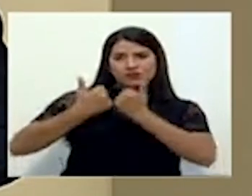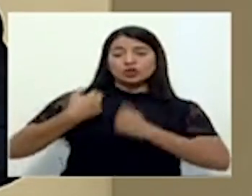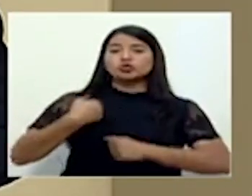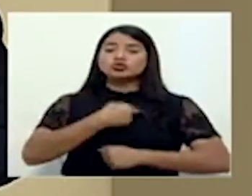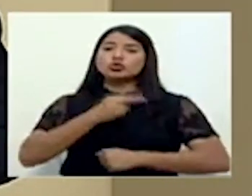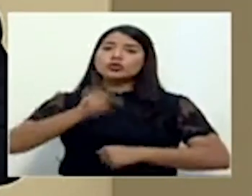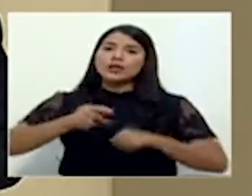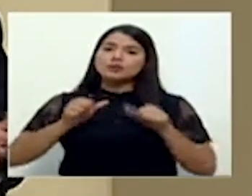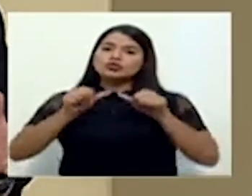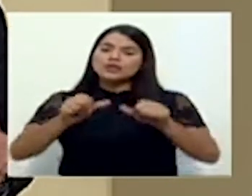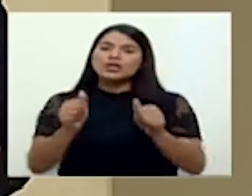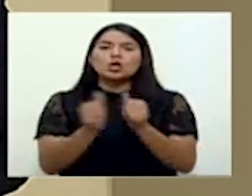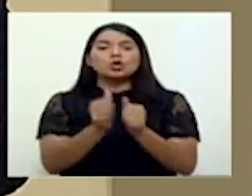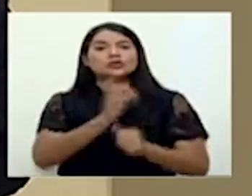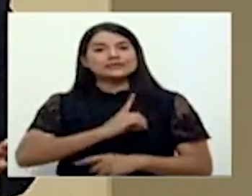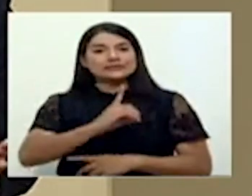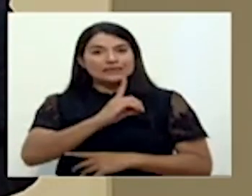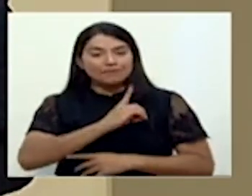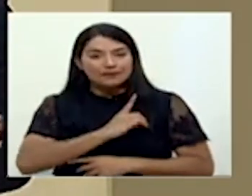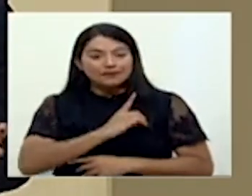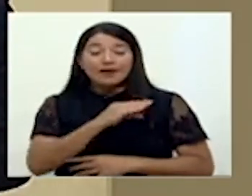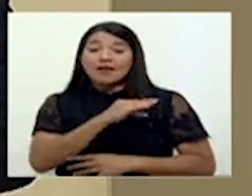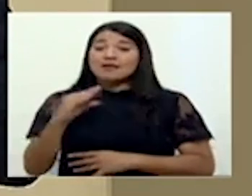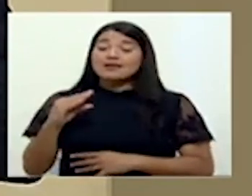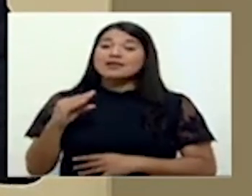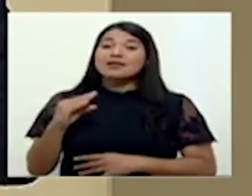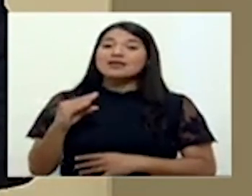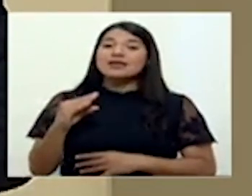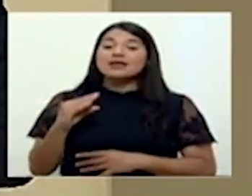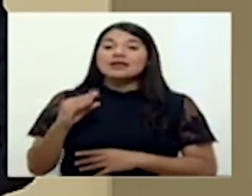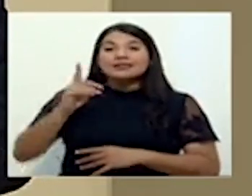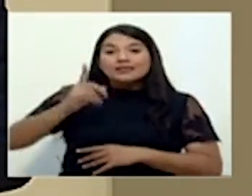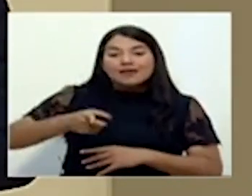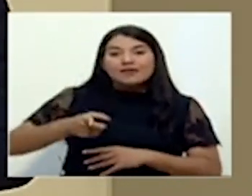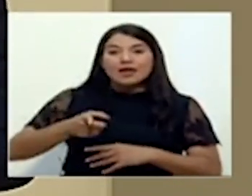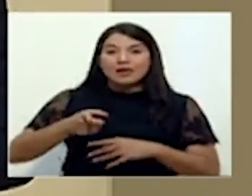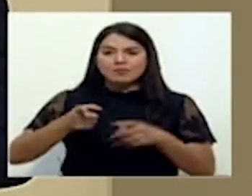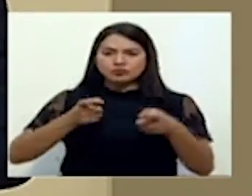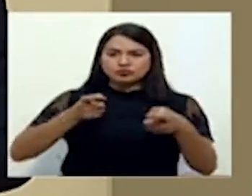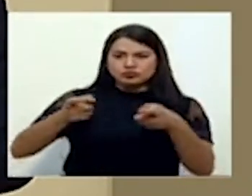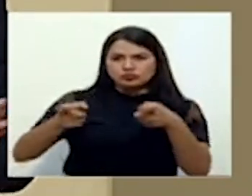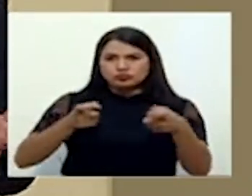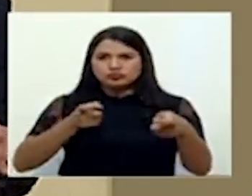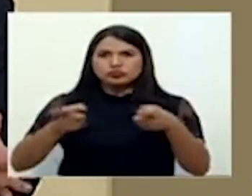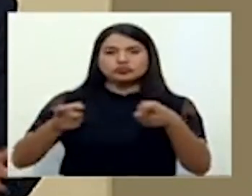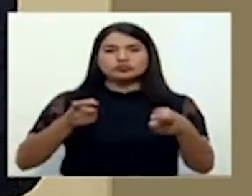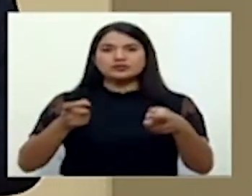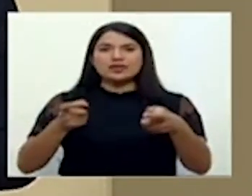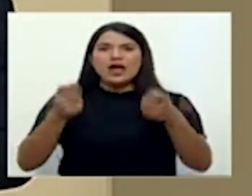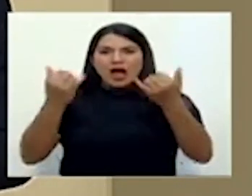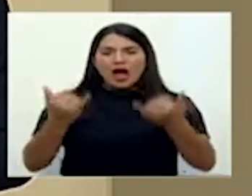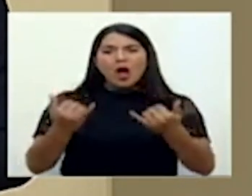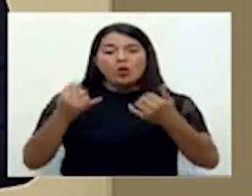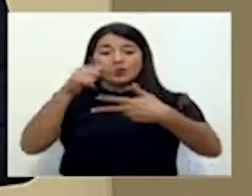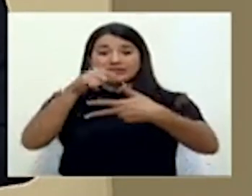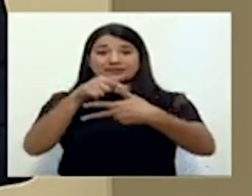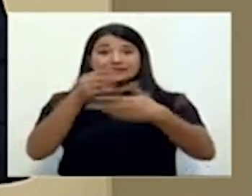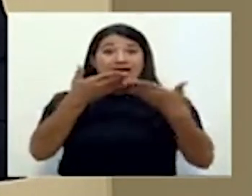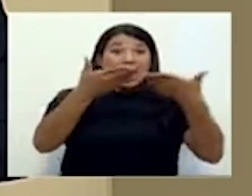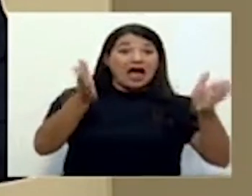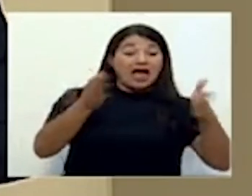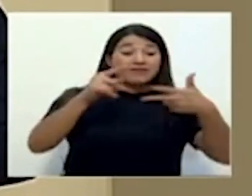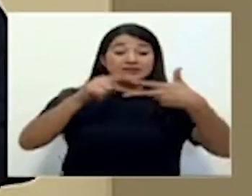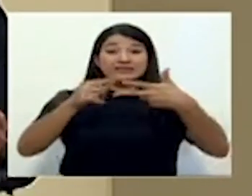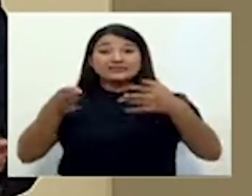que seguir en esta disciplina y jugar, sabemos bien, o movernos en medio de esta diferenciación del cierre, apertura, de que habrá